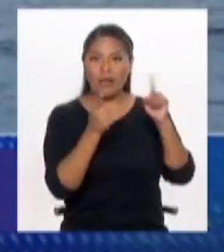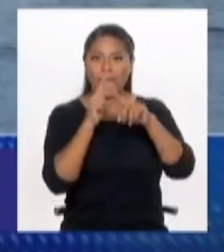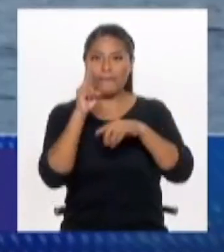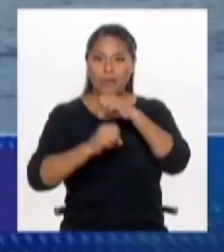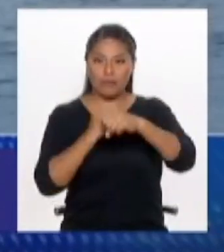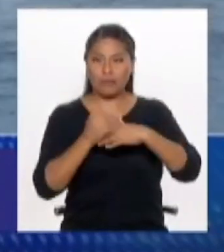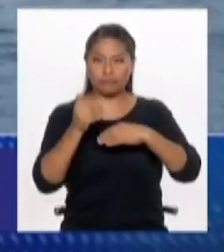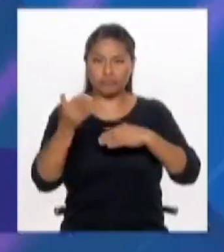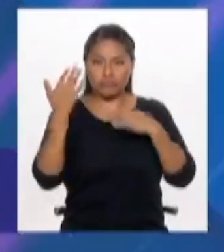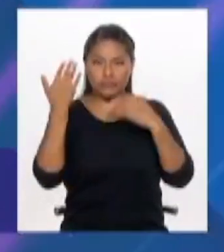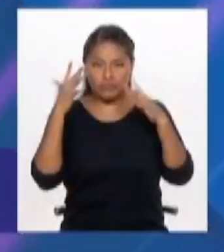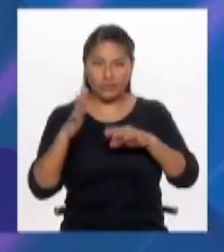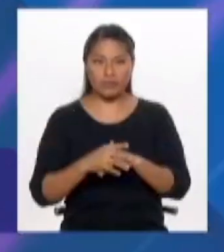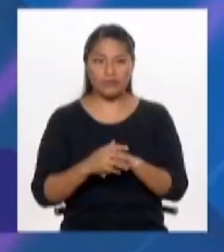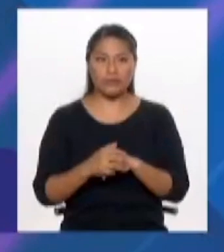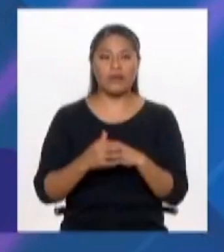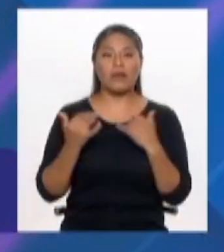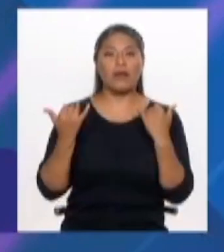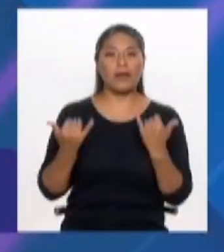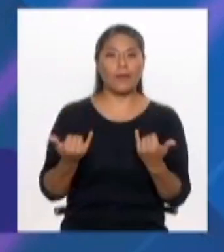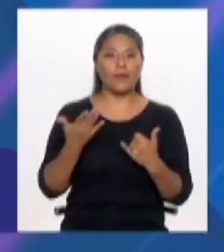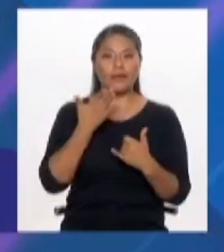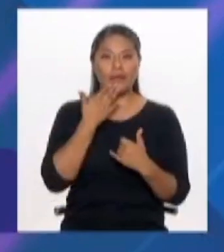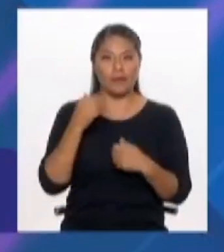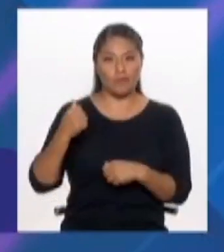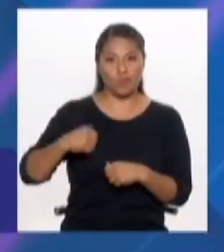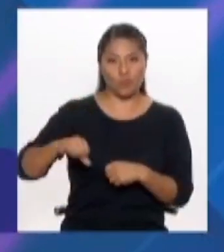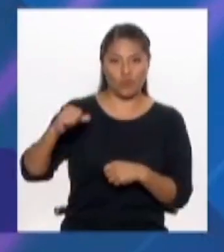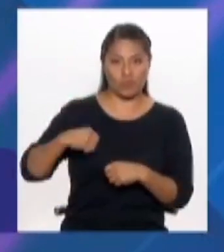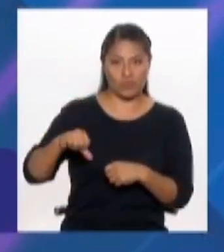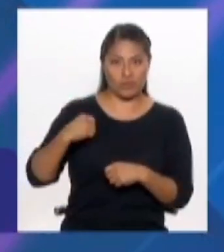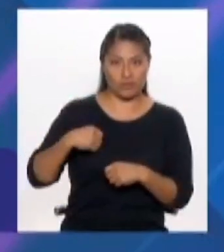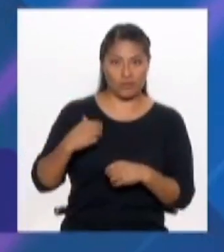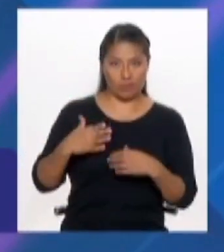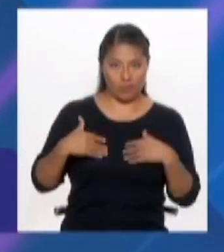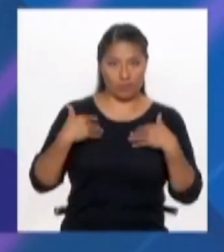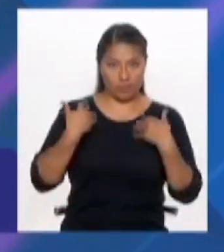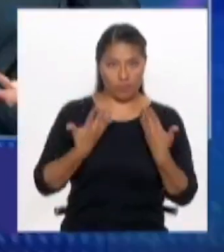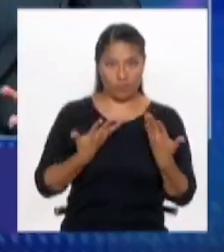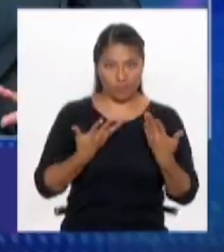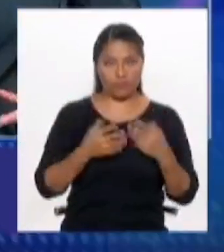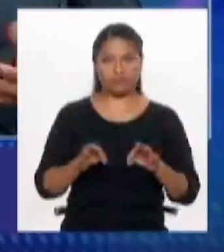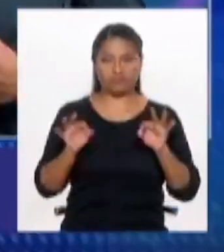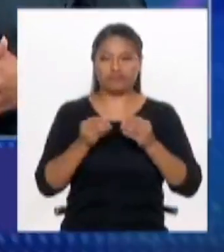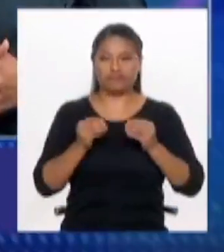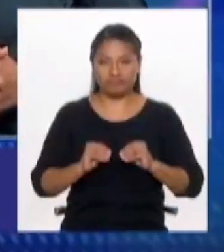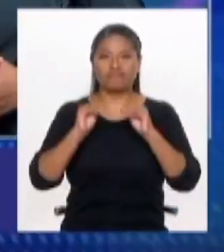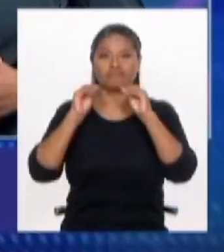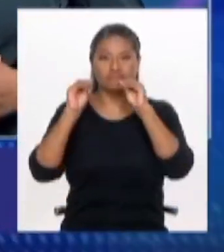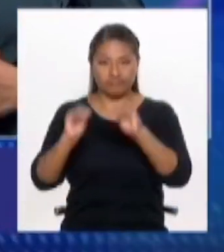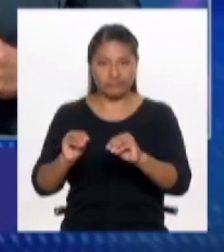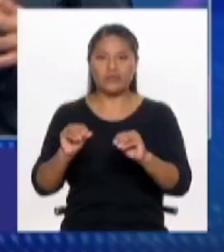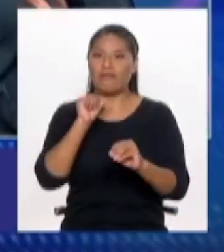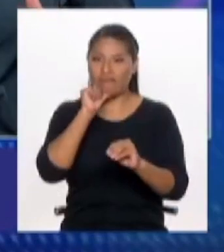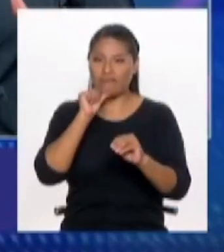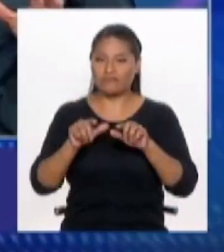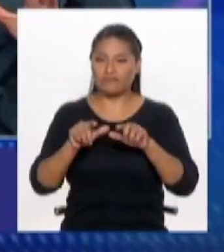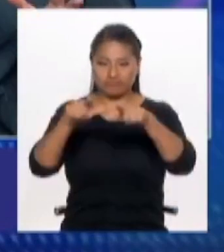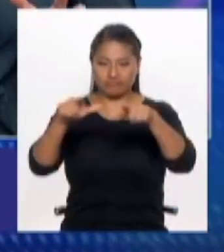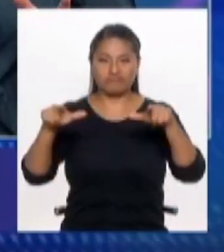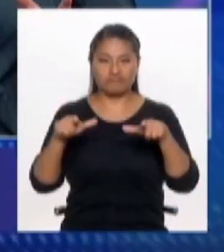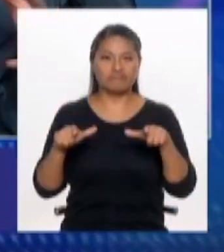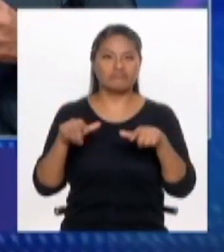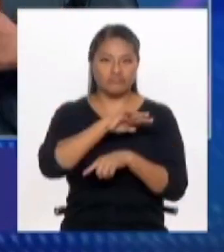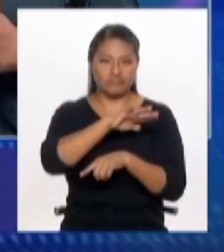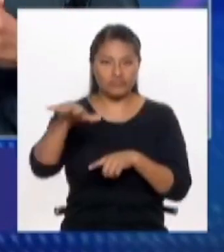O sea, existe el plan, lo que tendría que hacer ahora la municipalidad es tratar de implementarlo. Implementarlo, totalmente. Porque, claro,